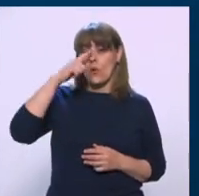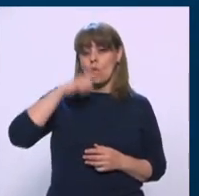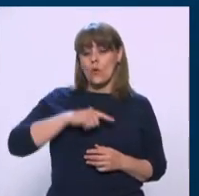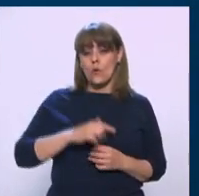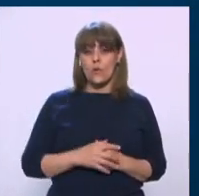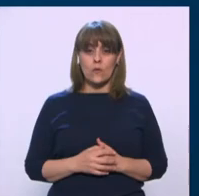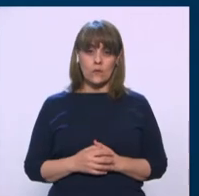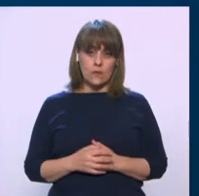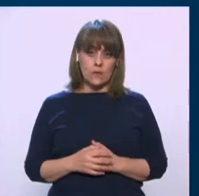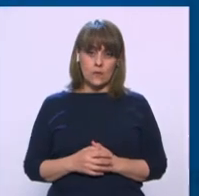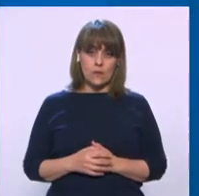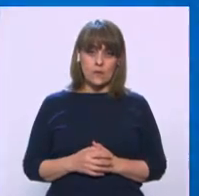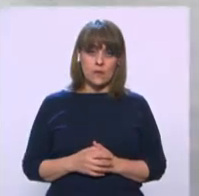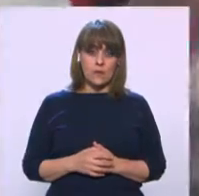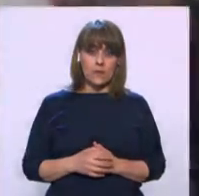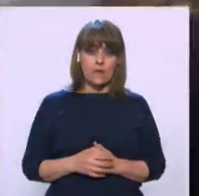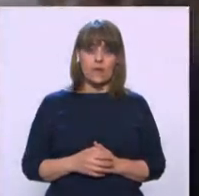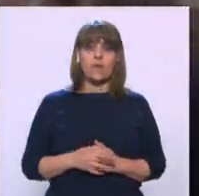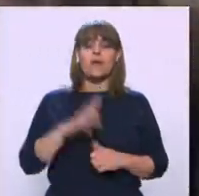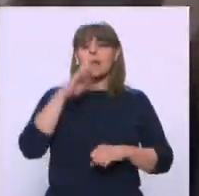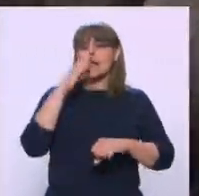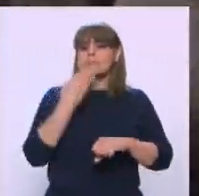esto. Cualquiera responsable.